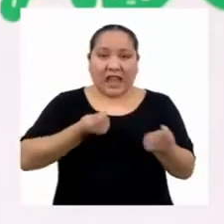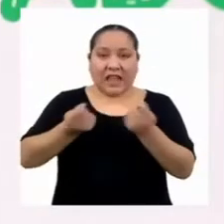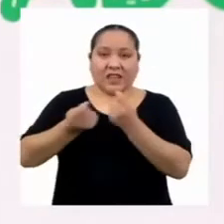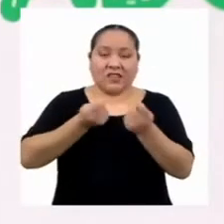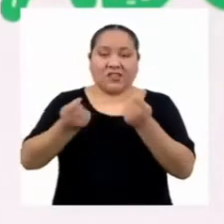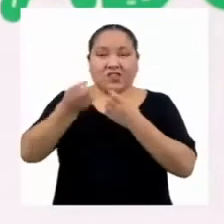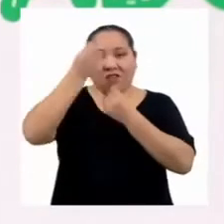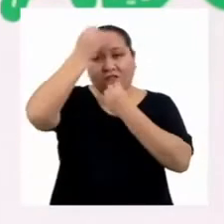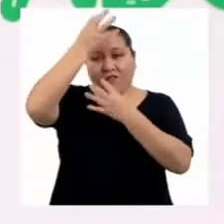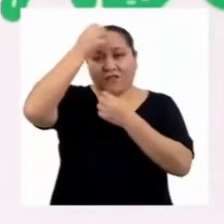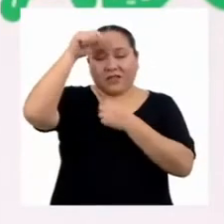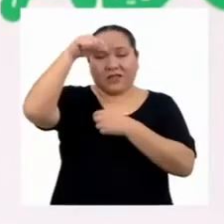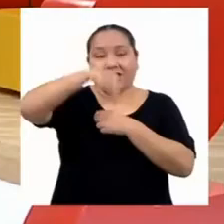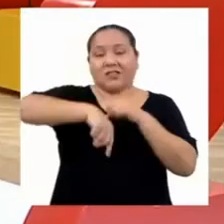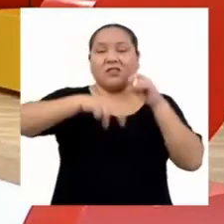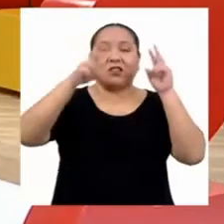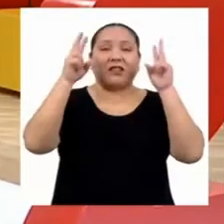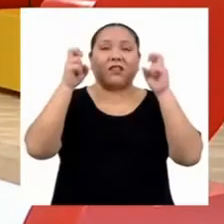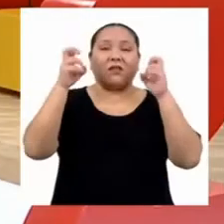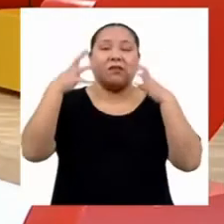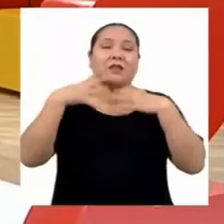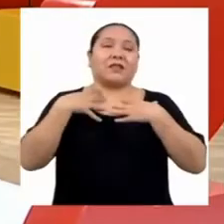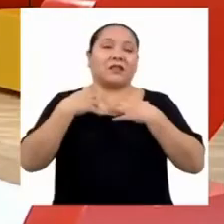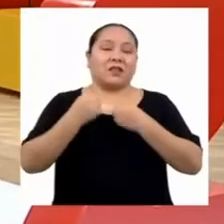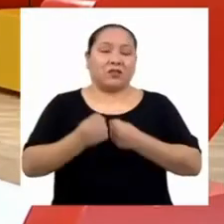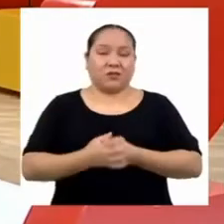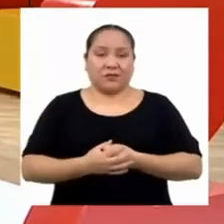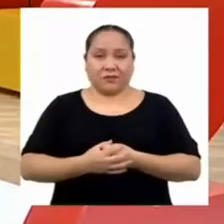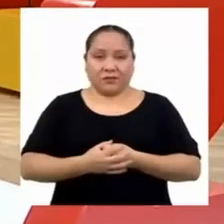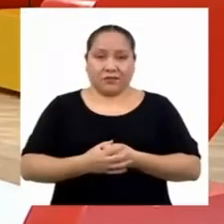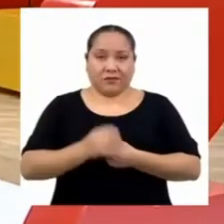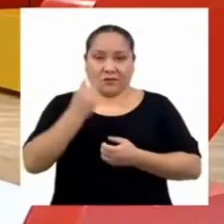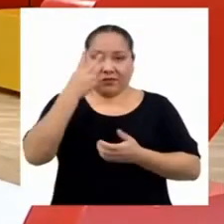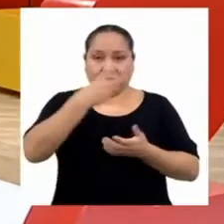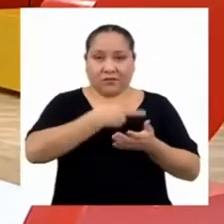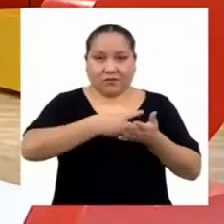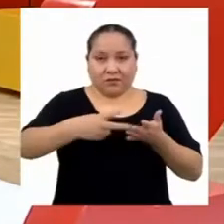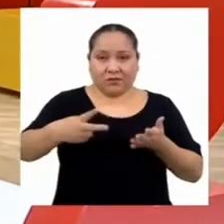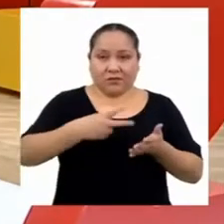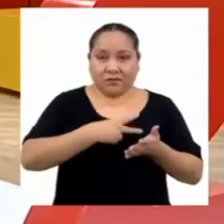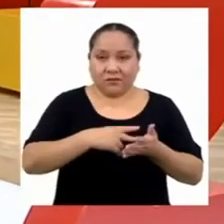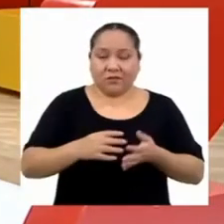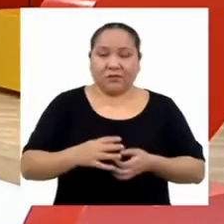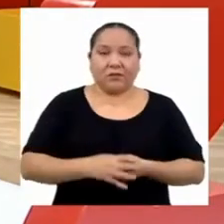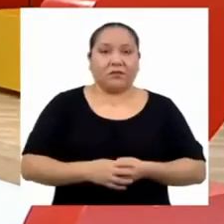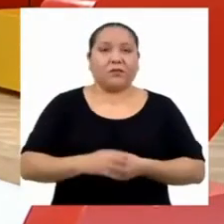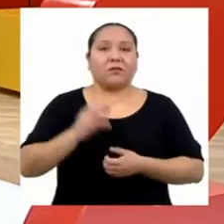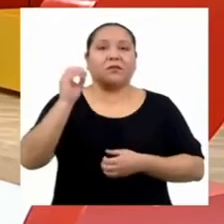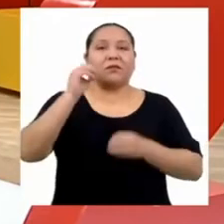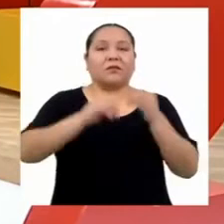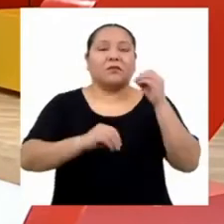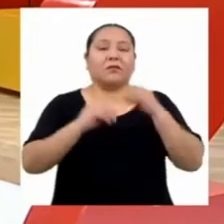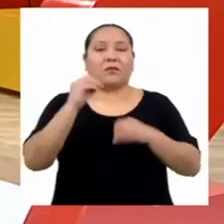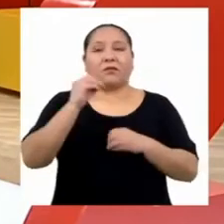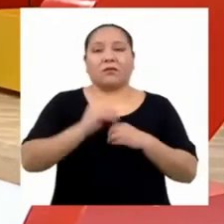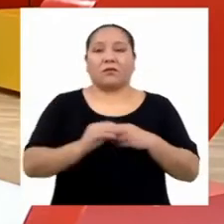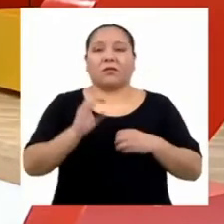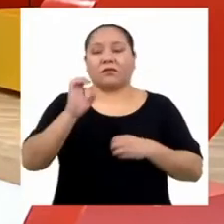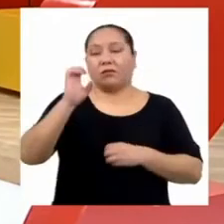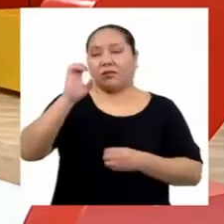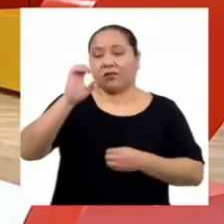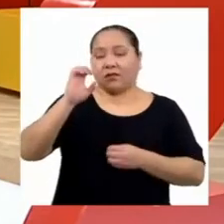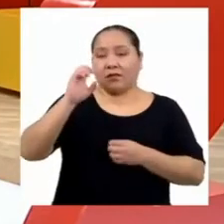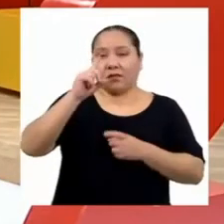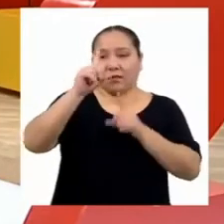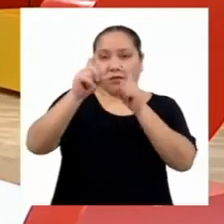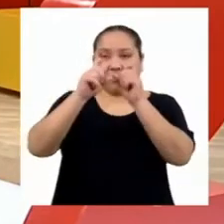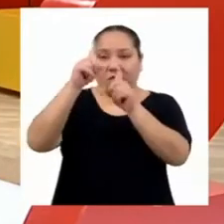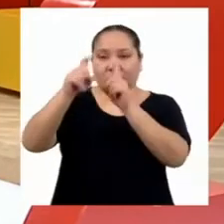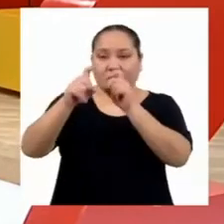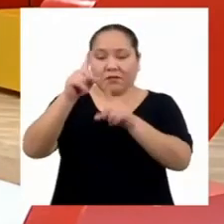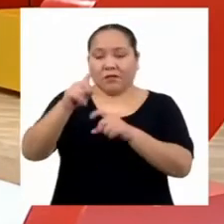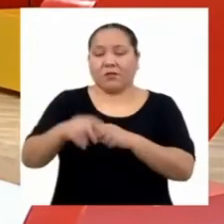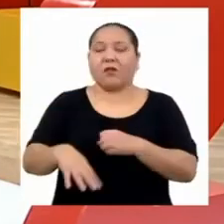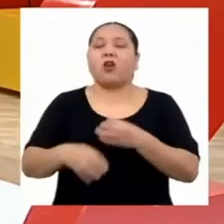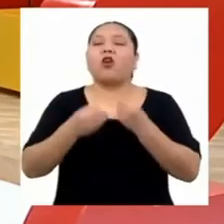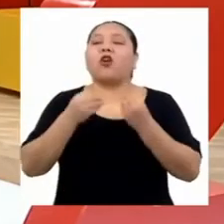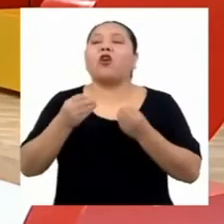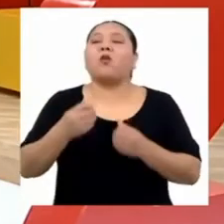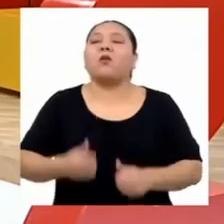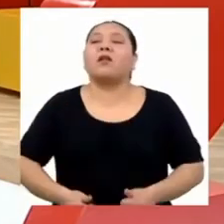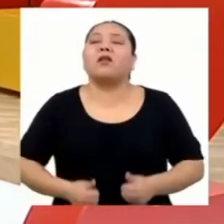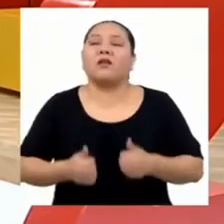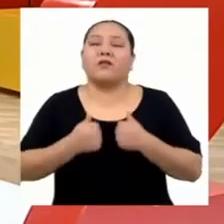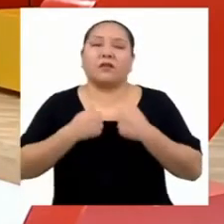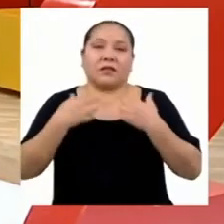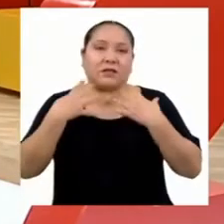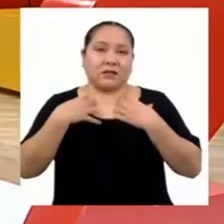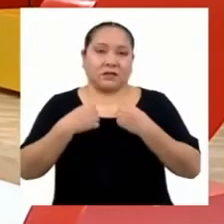estos temas de salud. En las siguientes dos semanas, elaboraremos encuestas para recopilar datos sobre los hábitos de vida saludable,